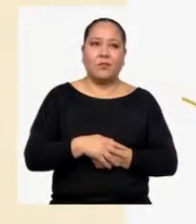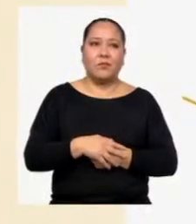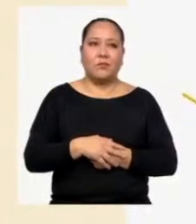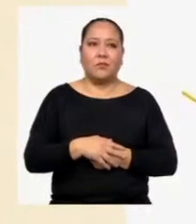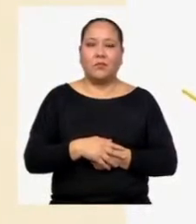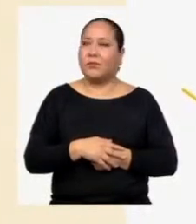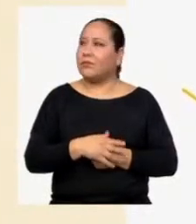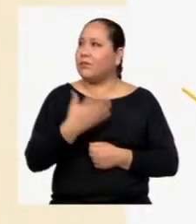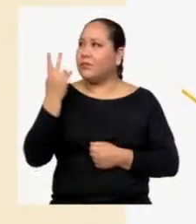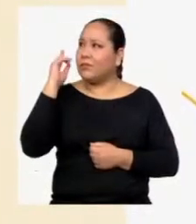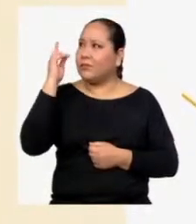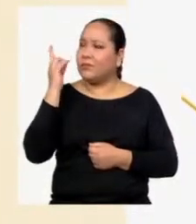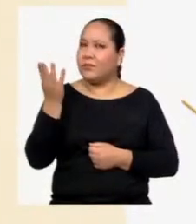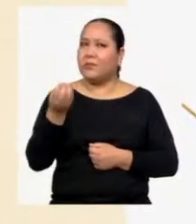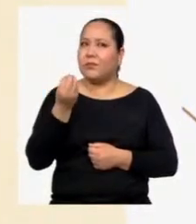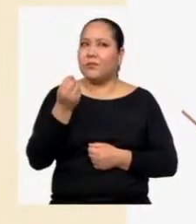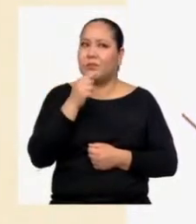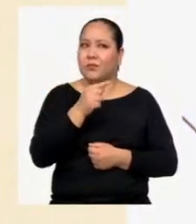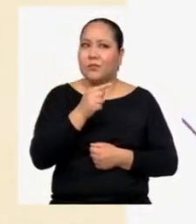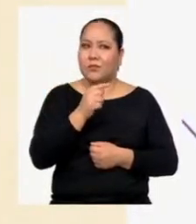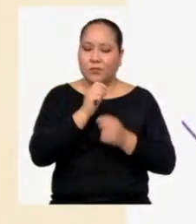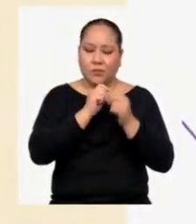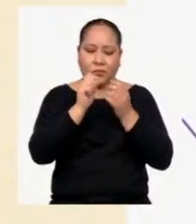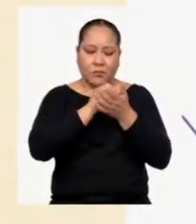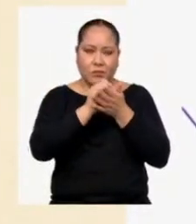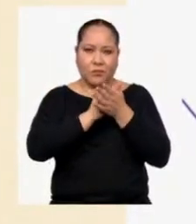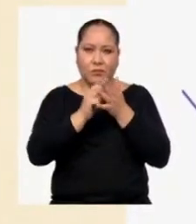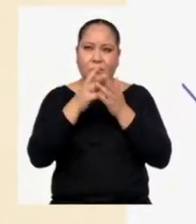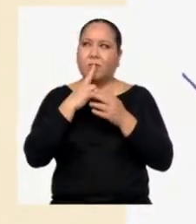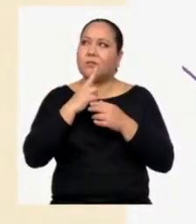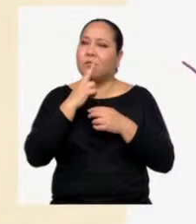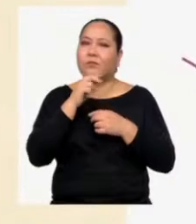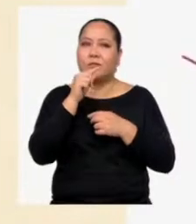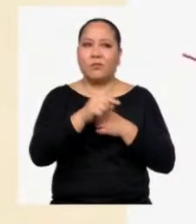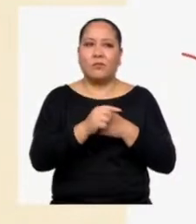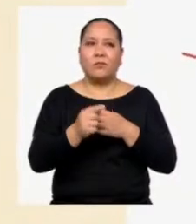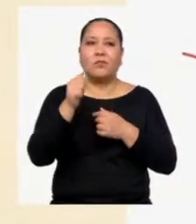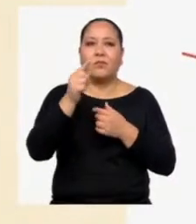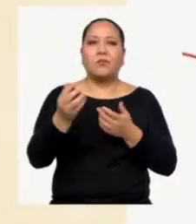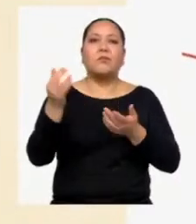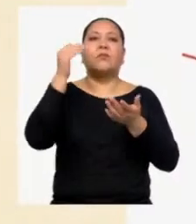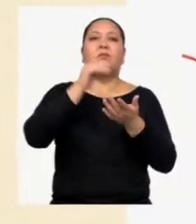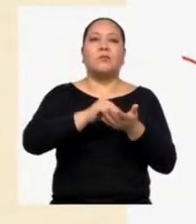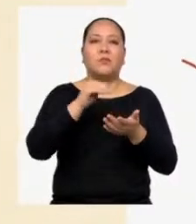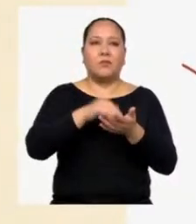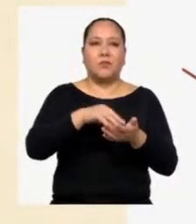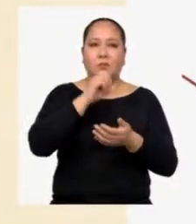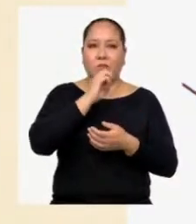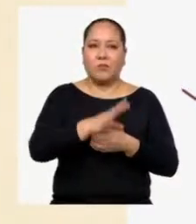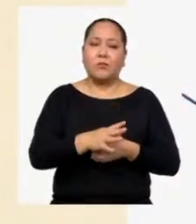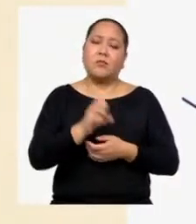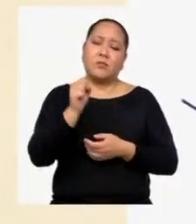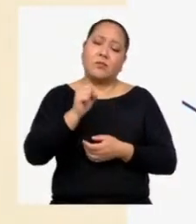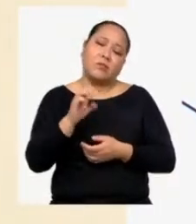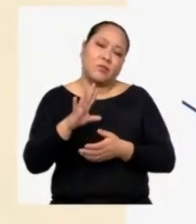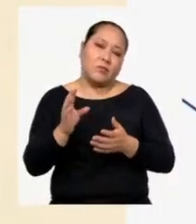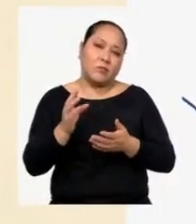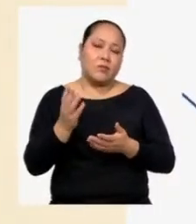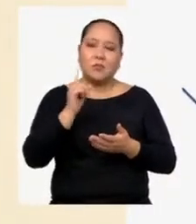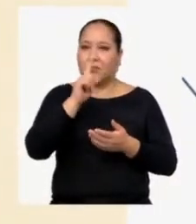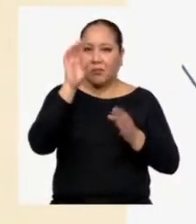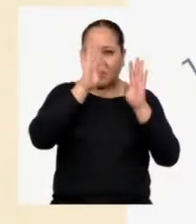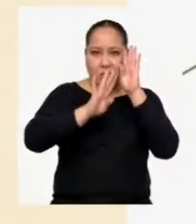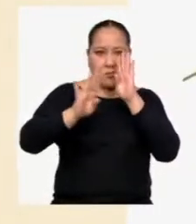Profesora, ¿por qué has resaltado esas partes en rojo? Son repeticiones Esto suele ocurrir No te